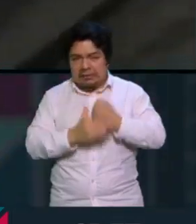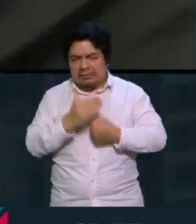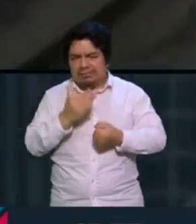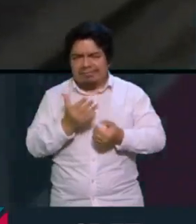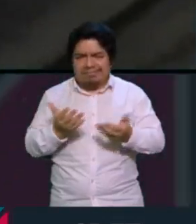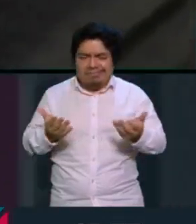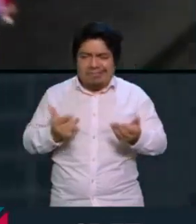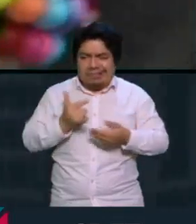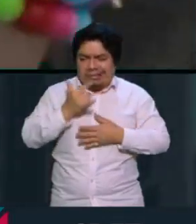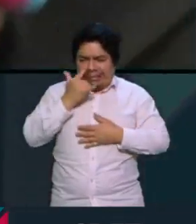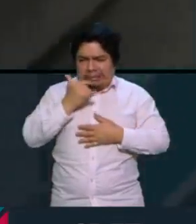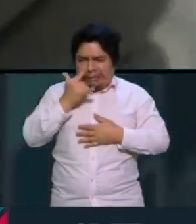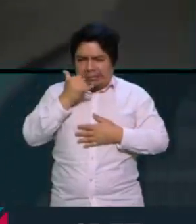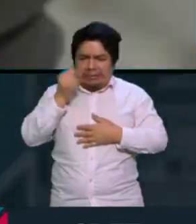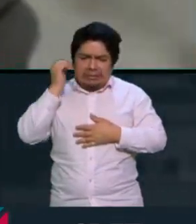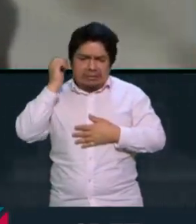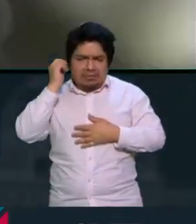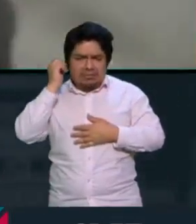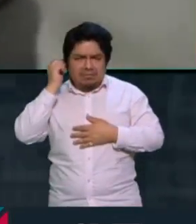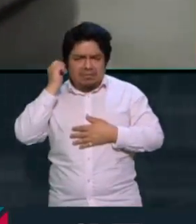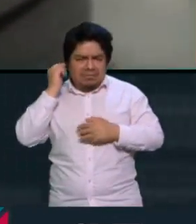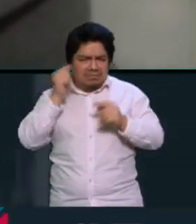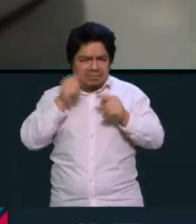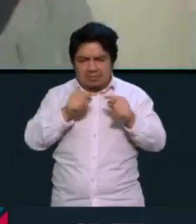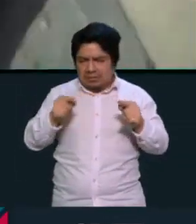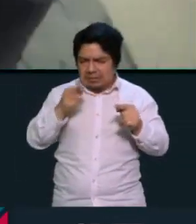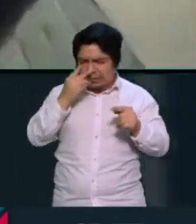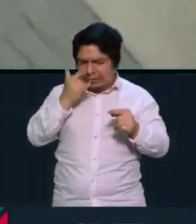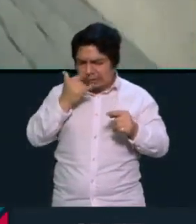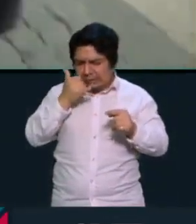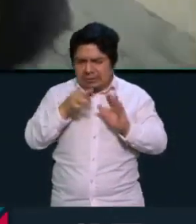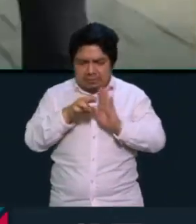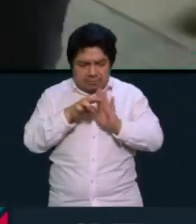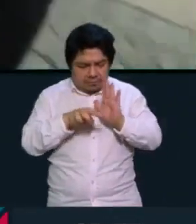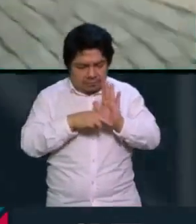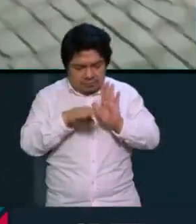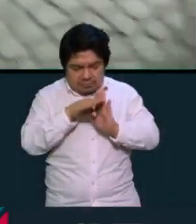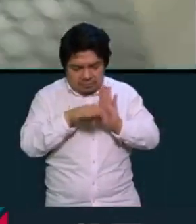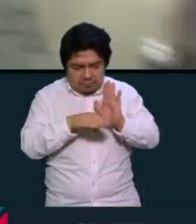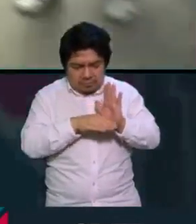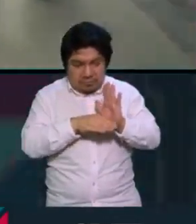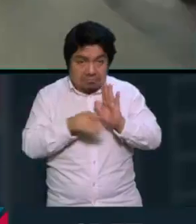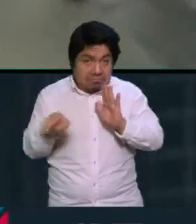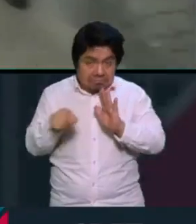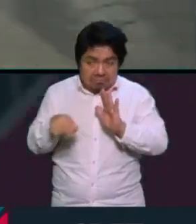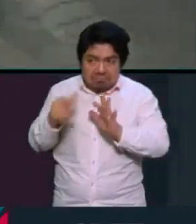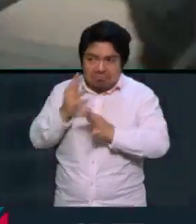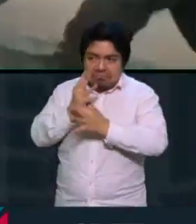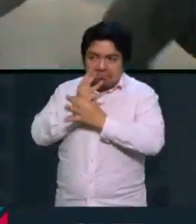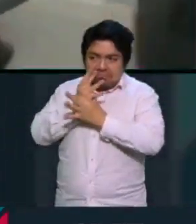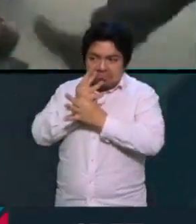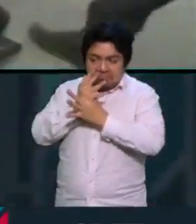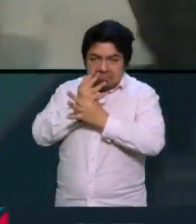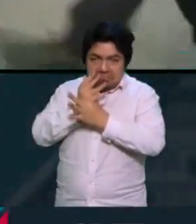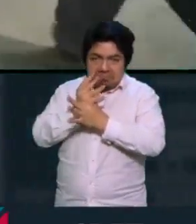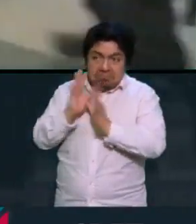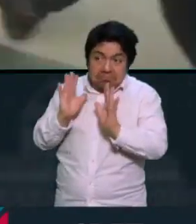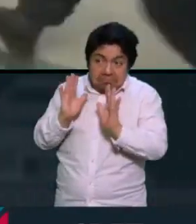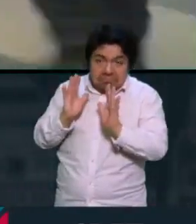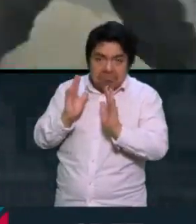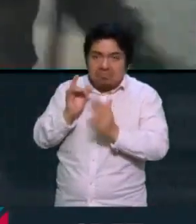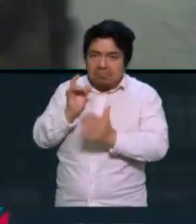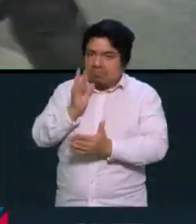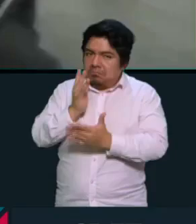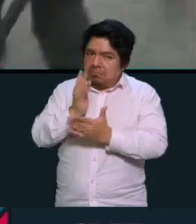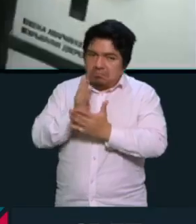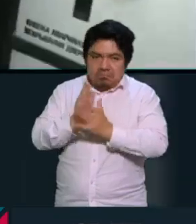extremo. Entonces, pues digamos, o ellos dicen, argumentan, que pues la única forma que alguien tendría acceso a tu